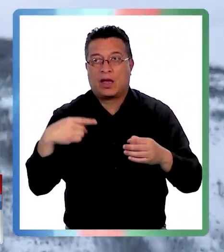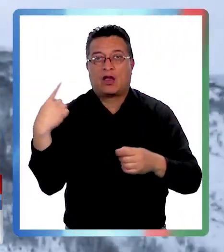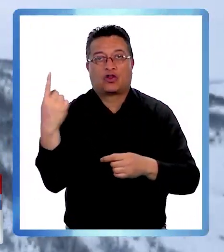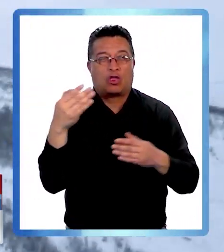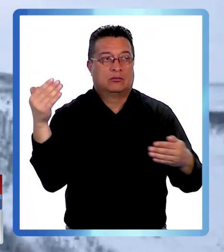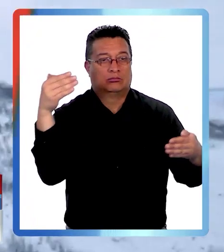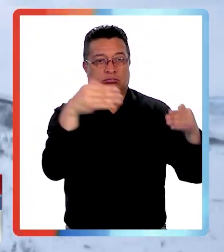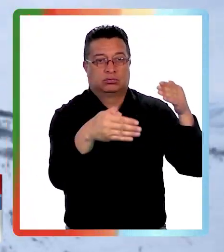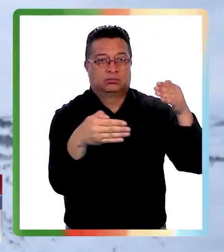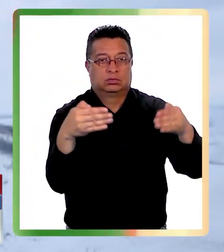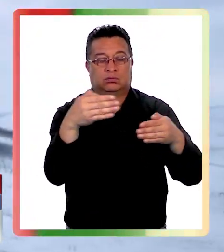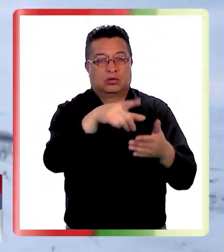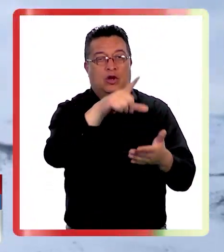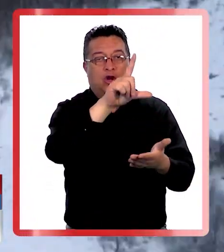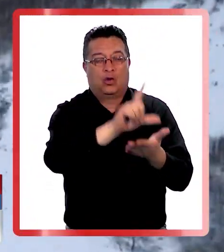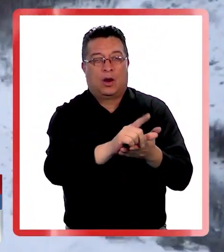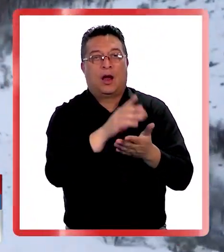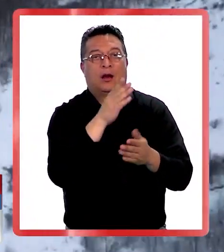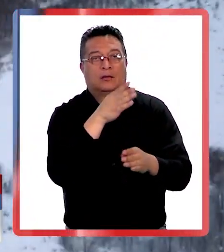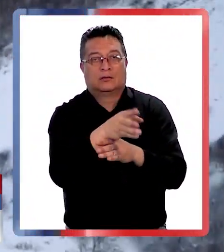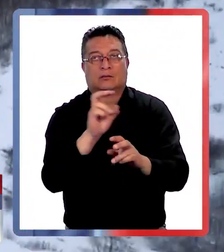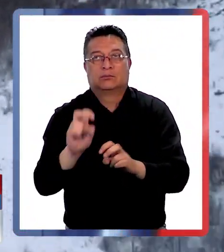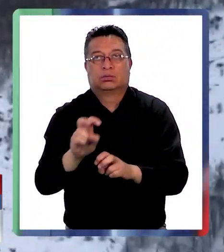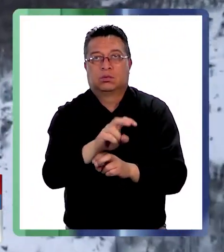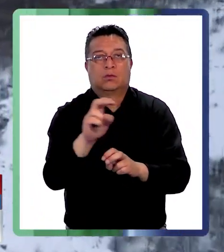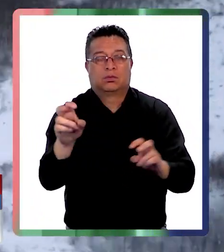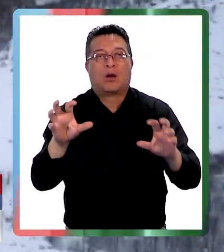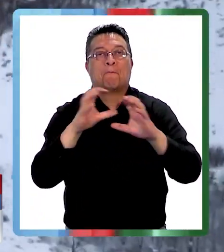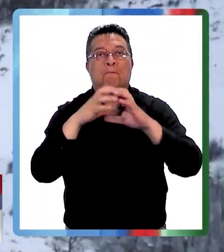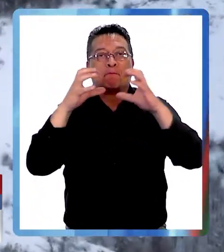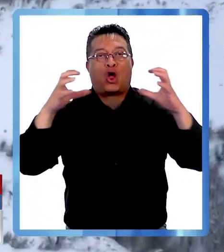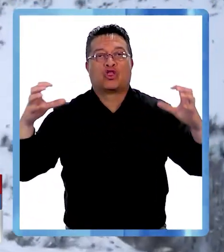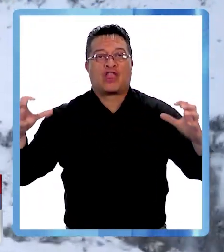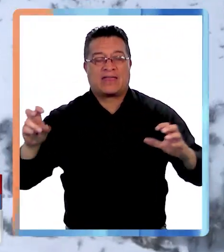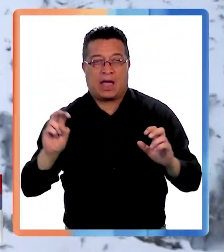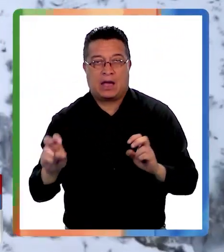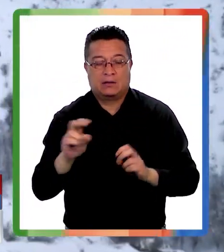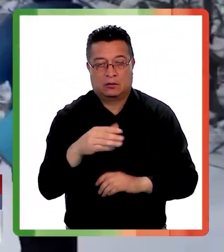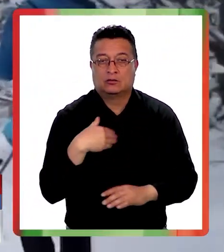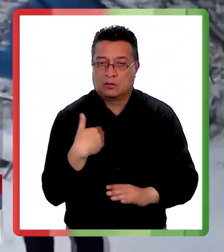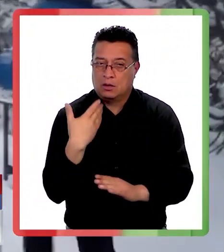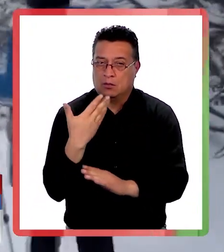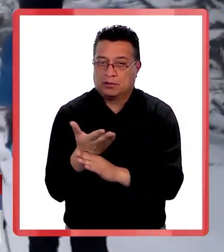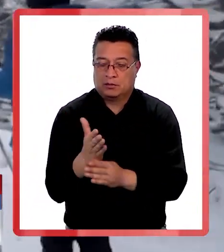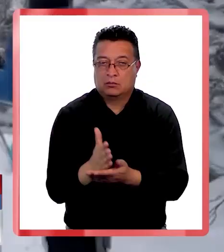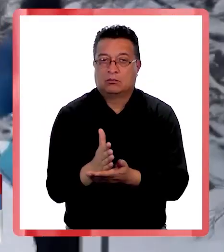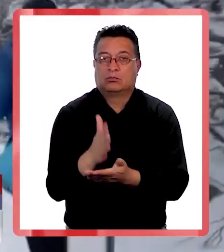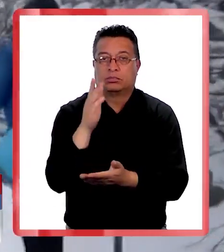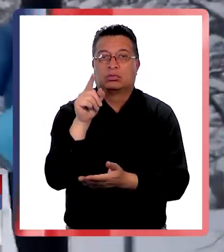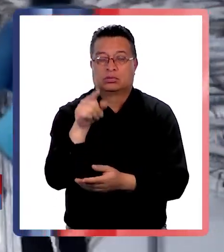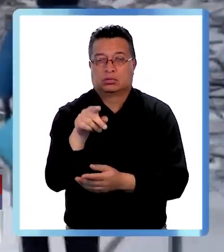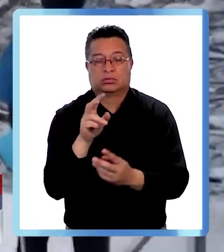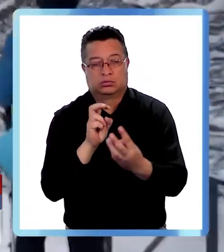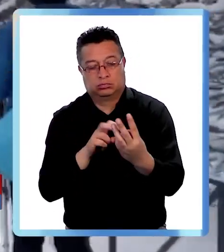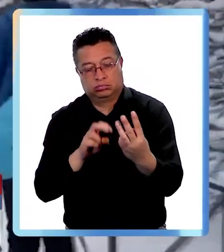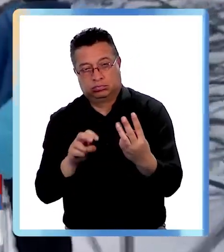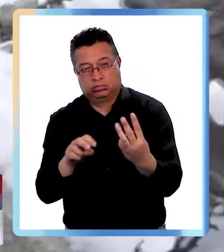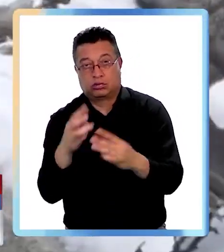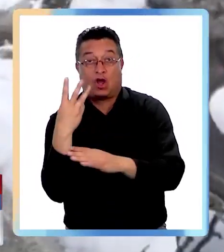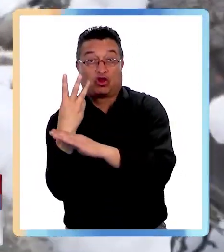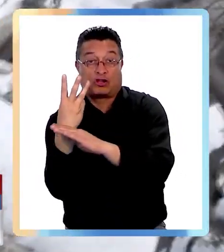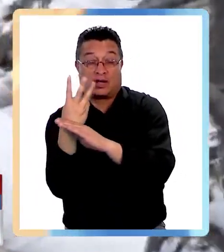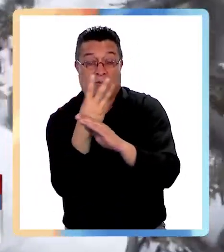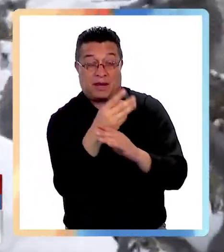visitantes que llegan hasta el lugar para realizar los senderos de montaña. Lo que nosotros exigimos en la WM en el Parque Nacional Torres del Paine en